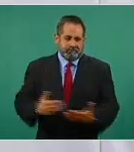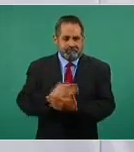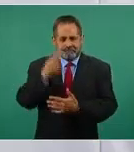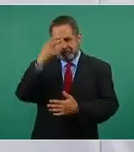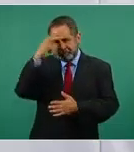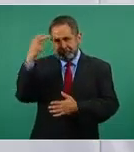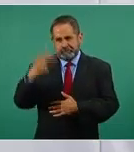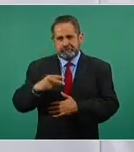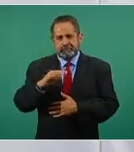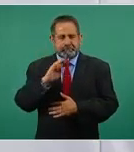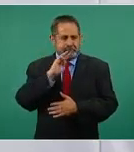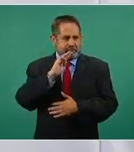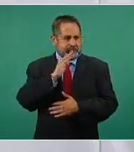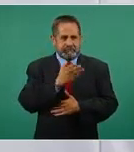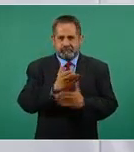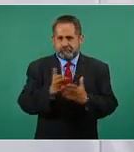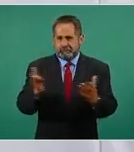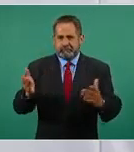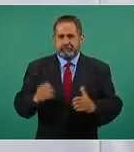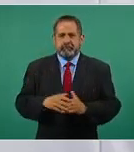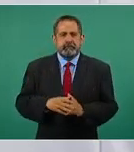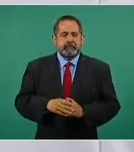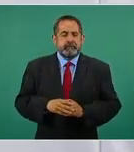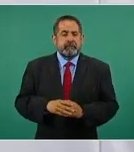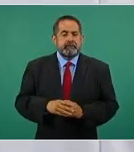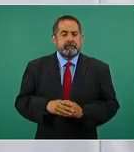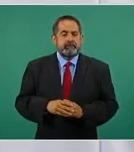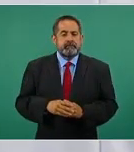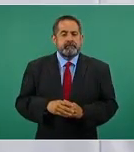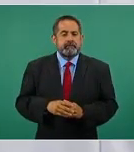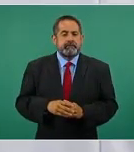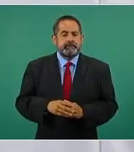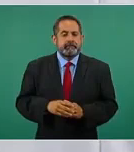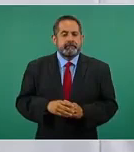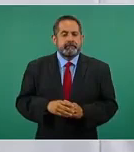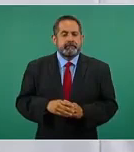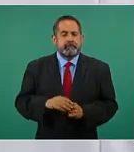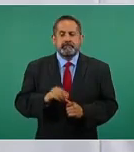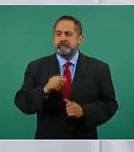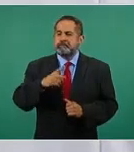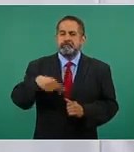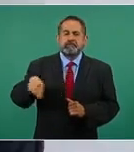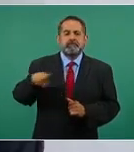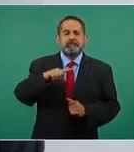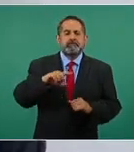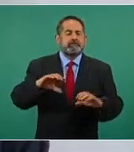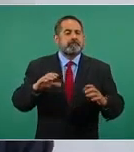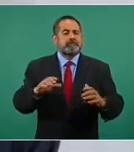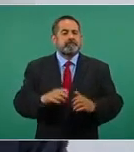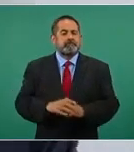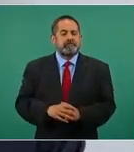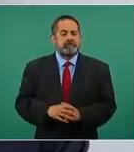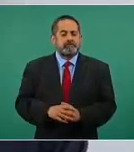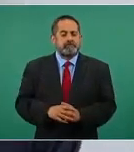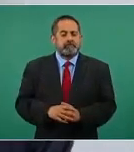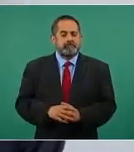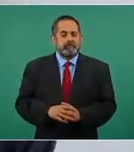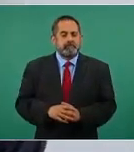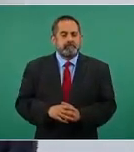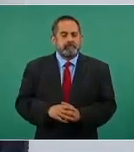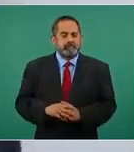a las mamás que nos